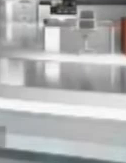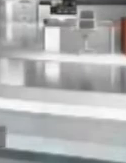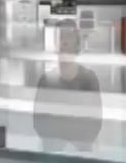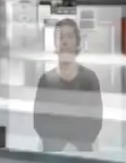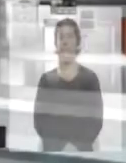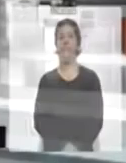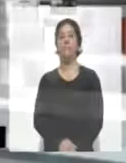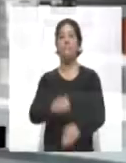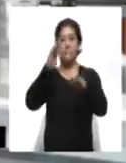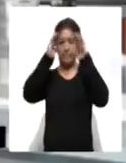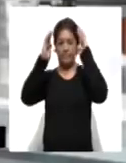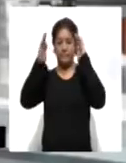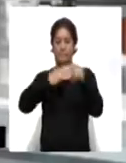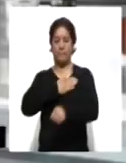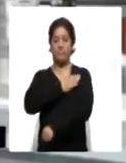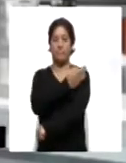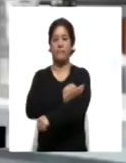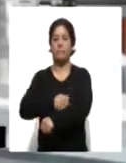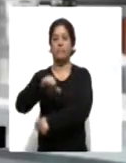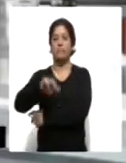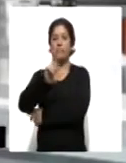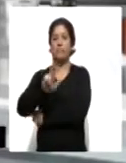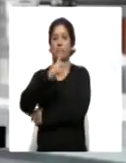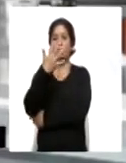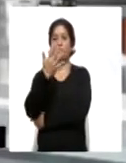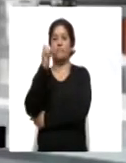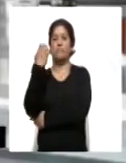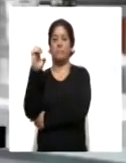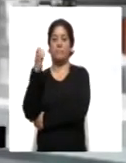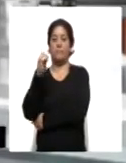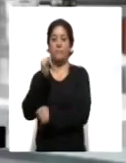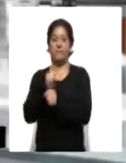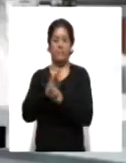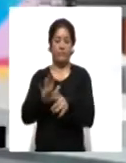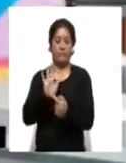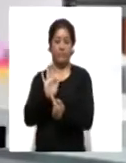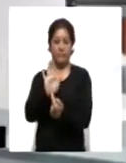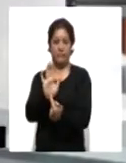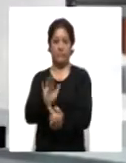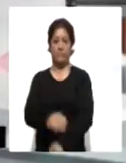¿Qué tal? Muy buenas tardes, hoy es martes 5 de enero y esta es la información.